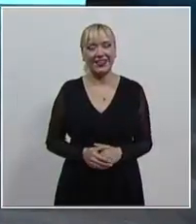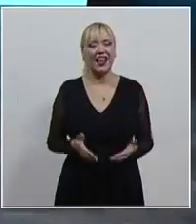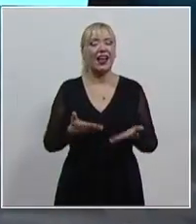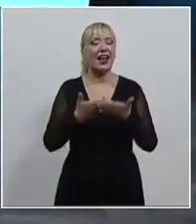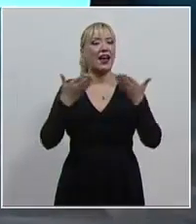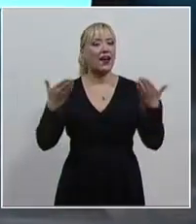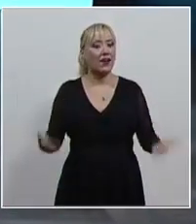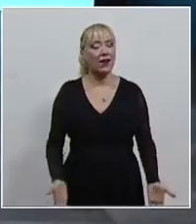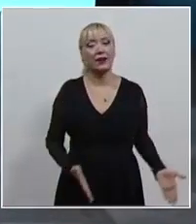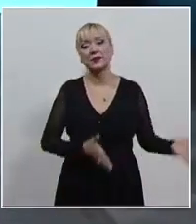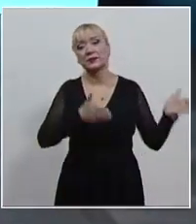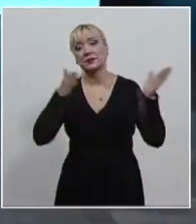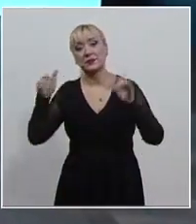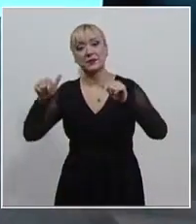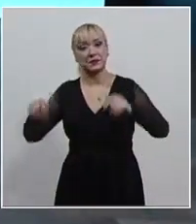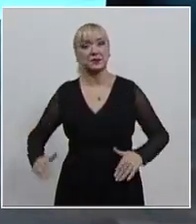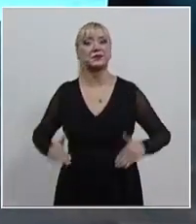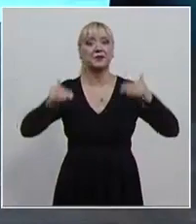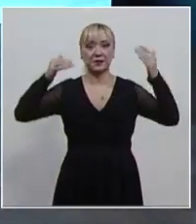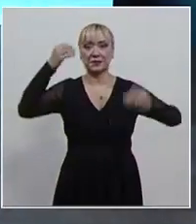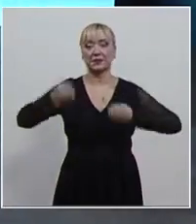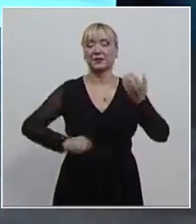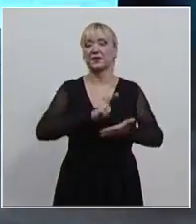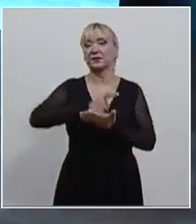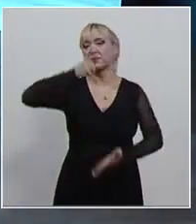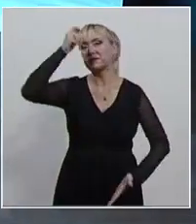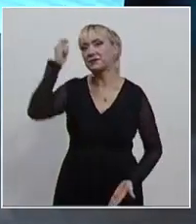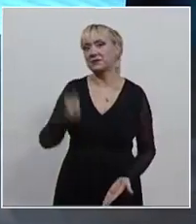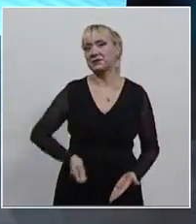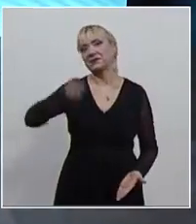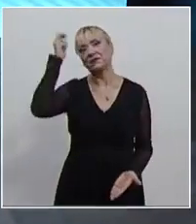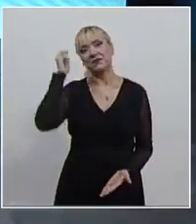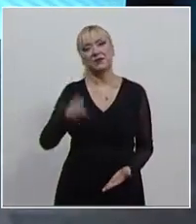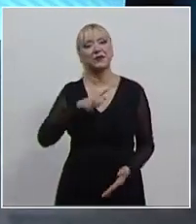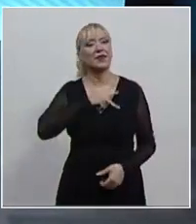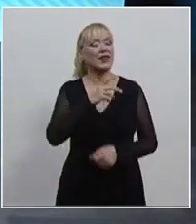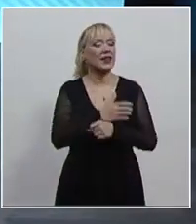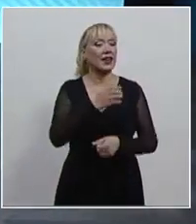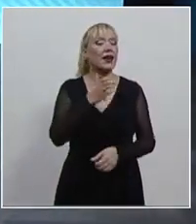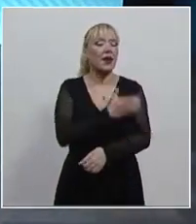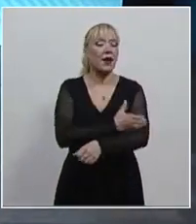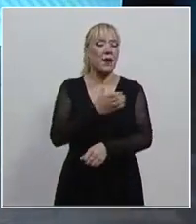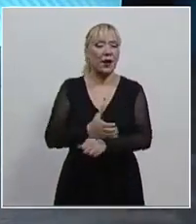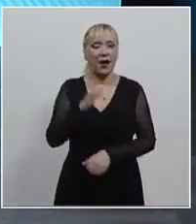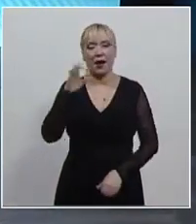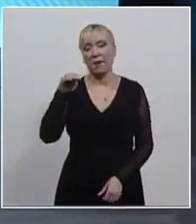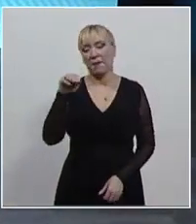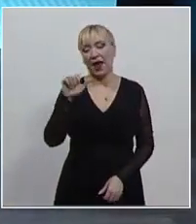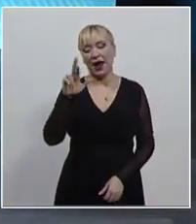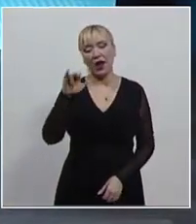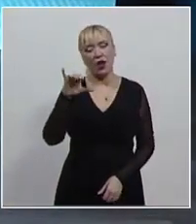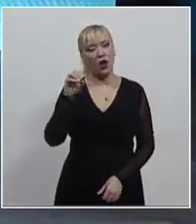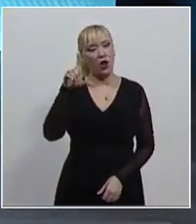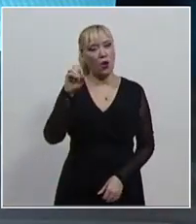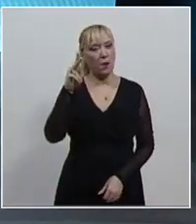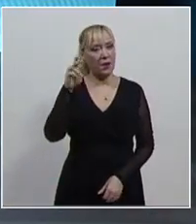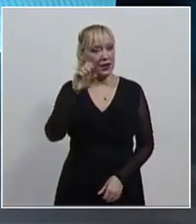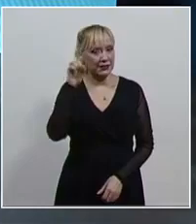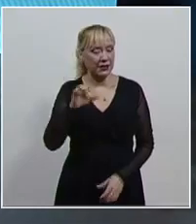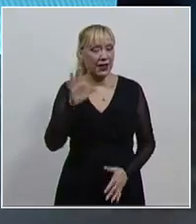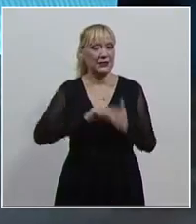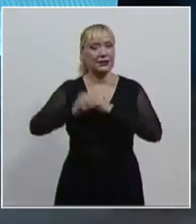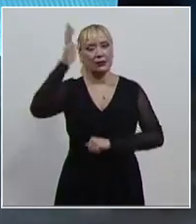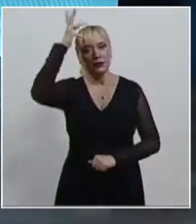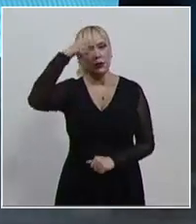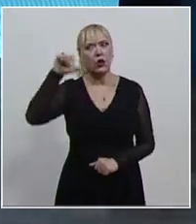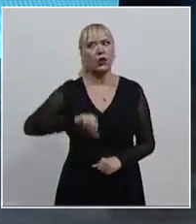Nos trasladamos al edificio sede de la Suprema Corte con mi compañero Mario López Peña, quien tiene los detalles de lo que resolvió este día el Pleno del